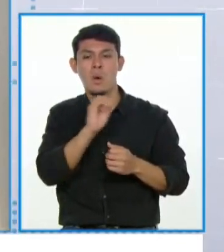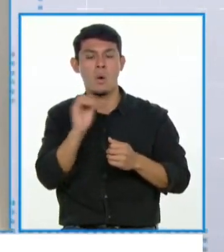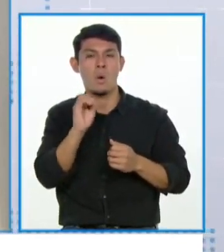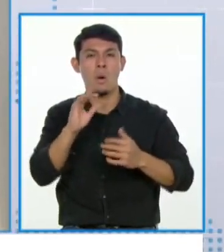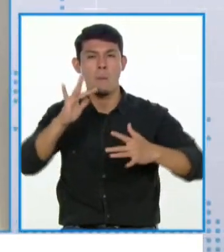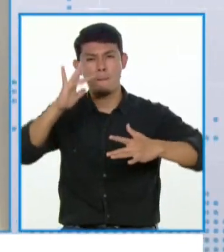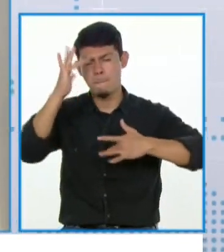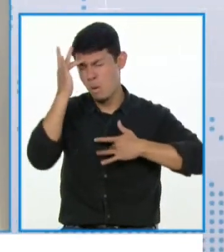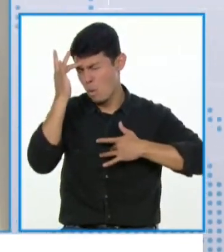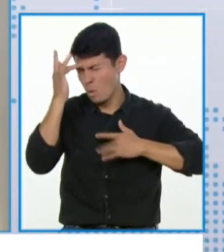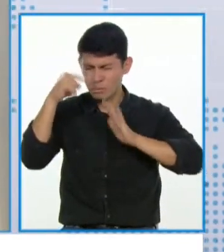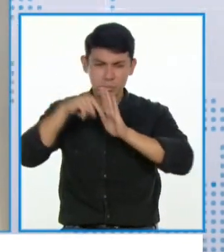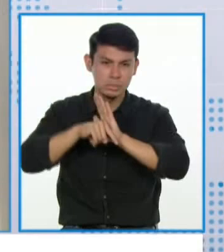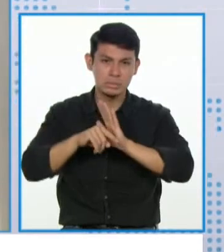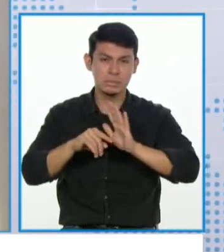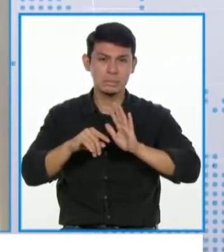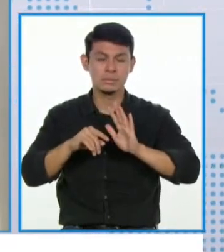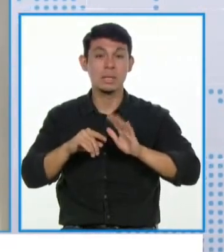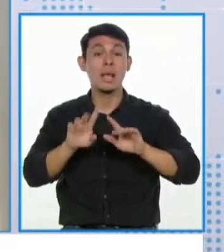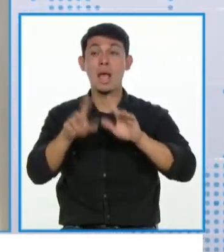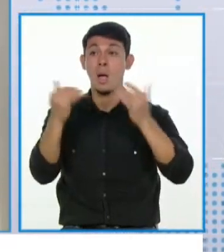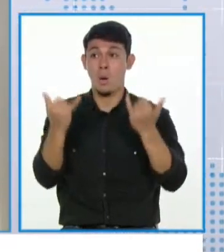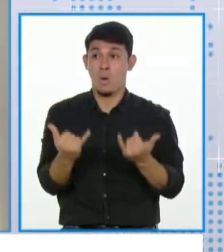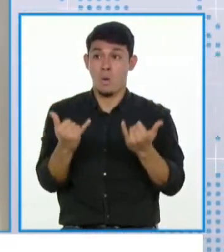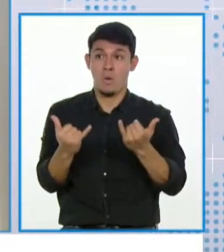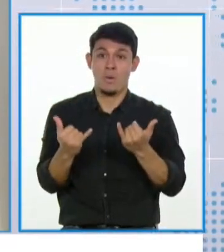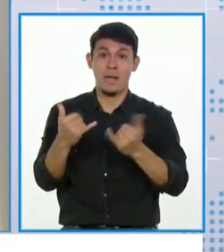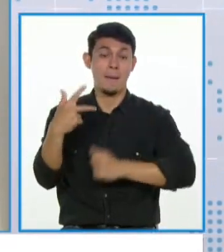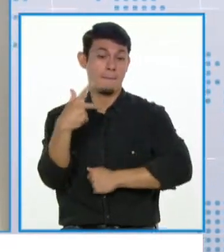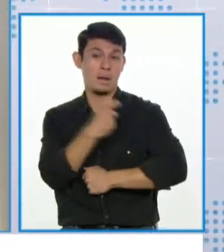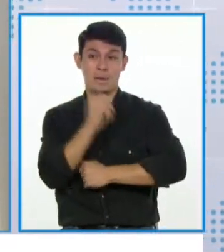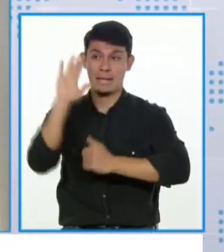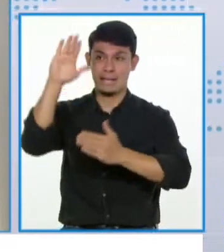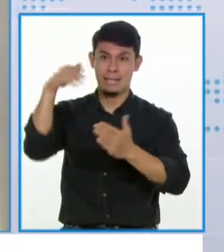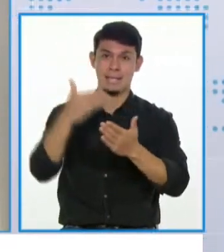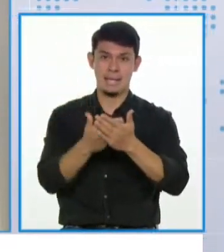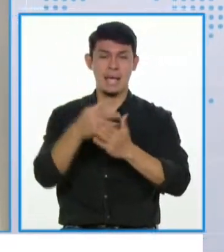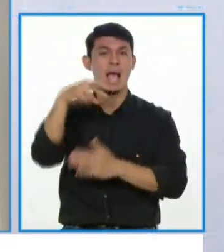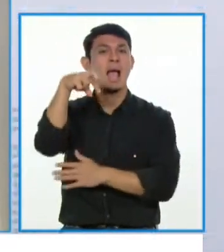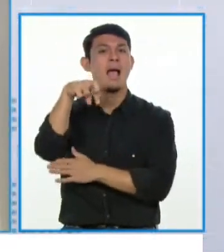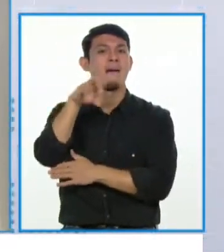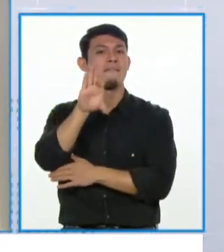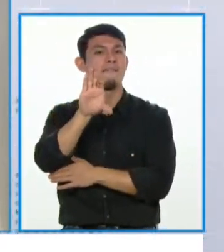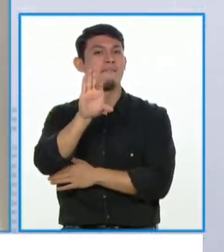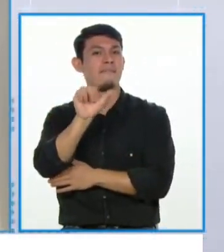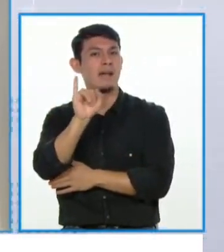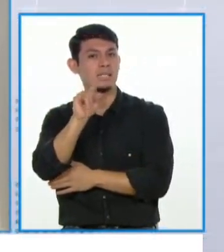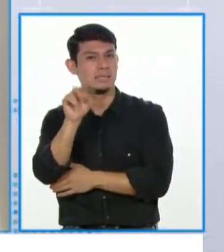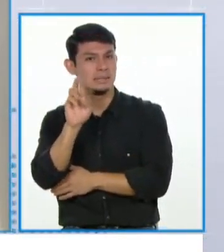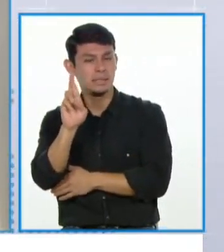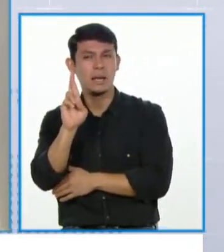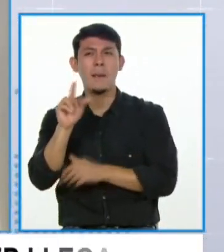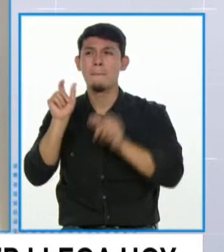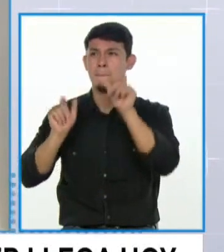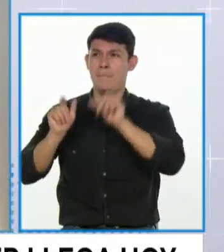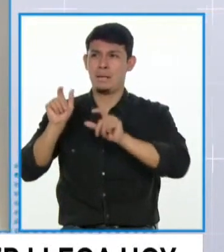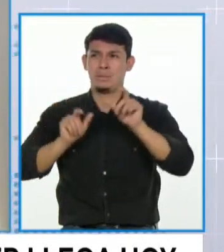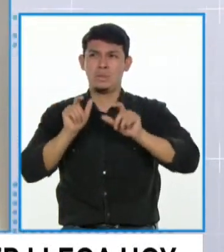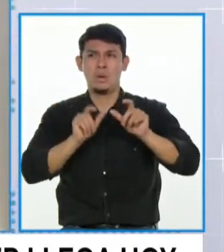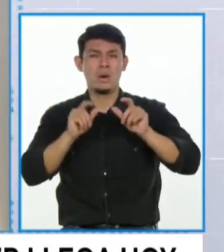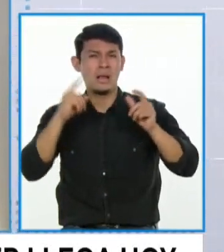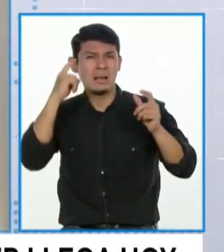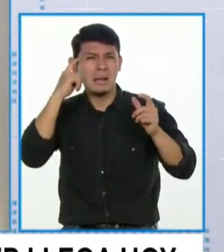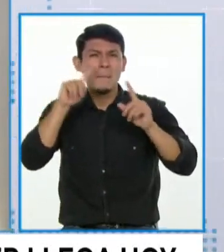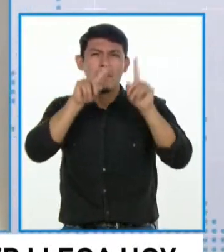UCI. Hoy llega una vacuna que es de Pfizer, tenemos la de Sinopharm. Mucha gente se pregunta cuál es la